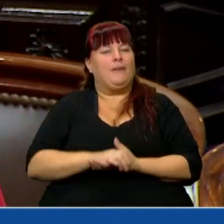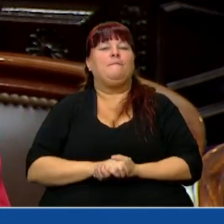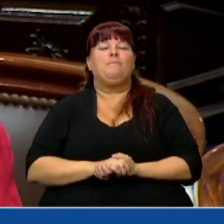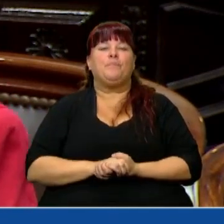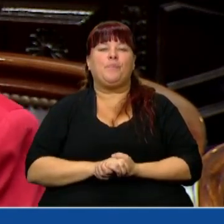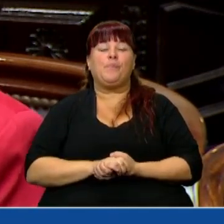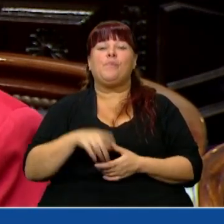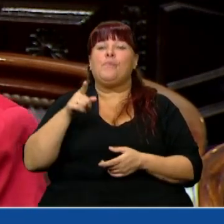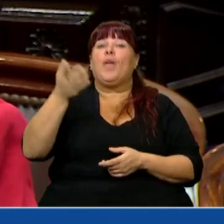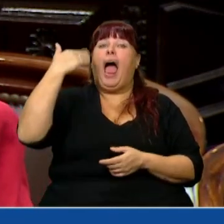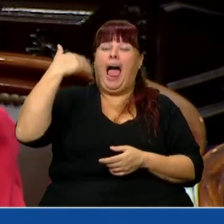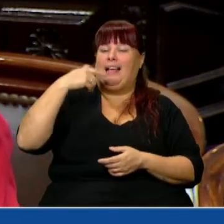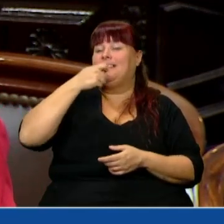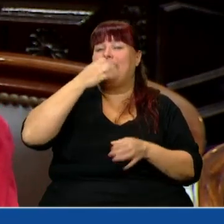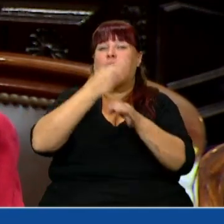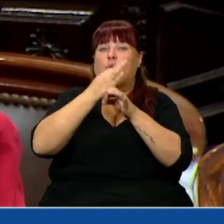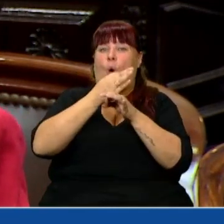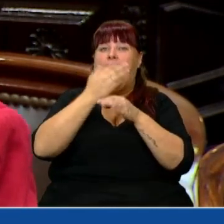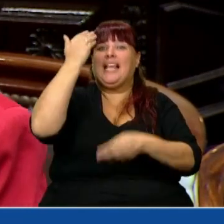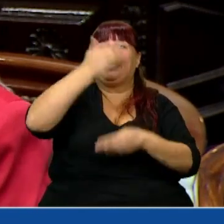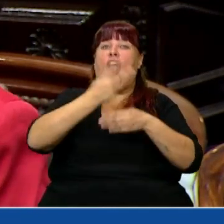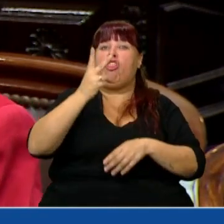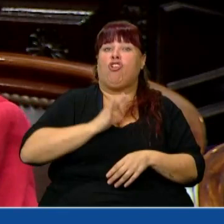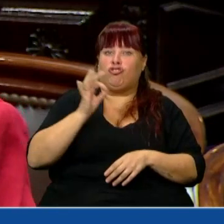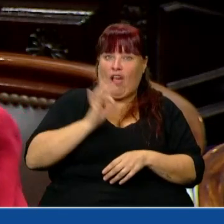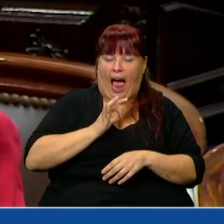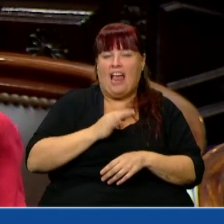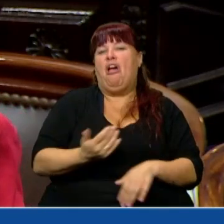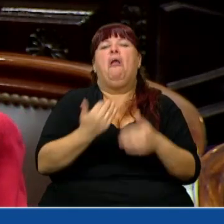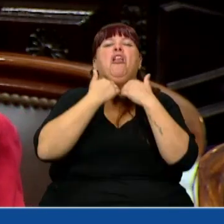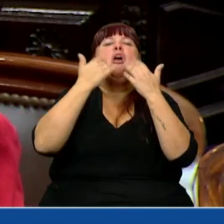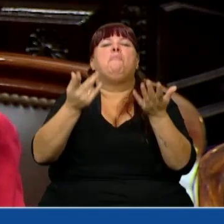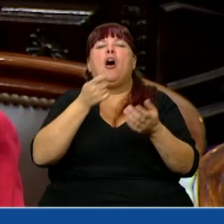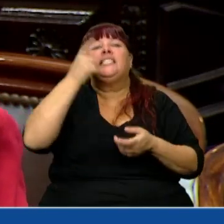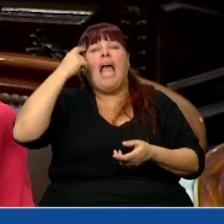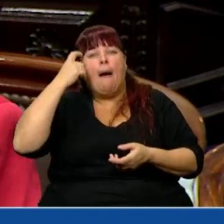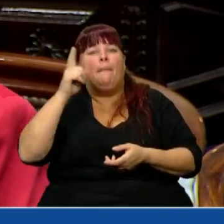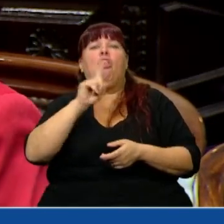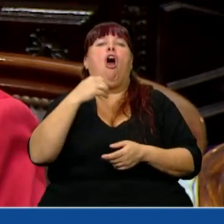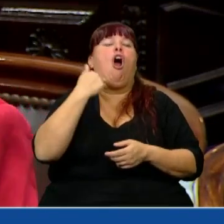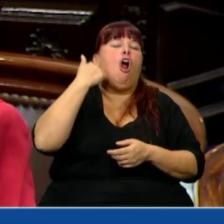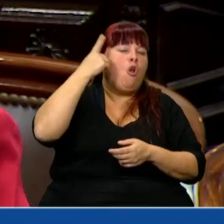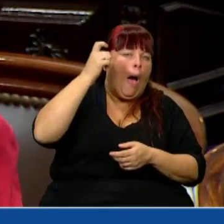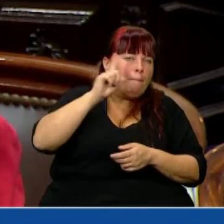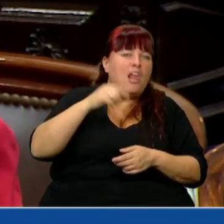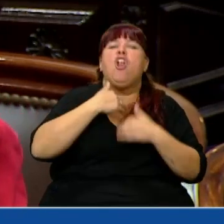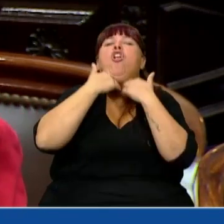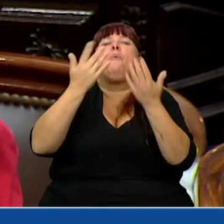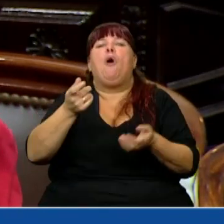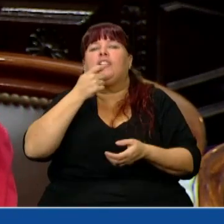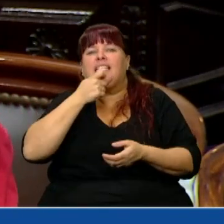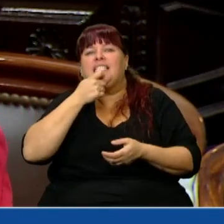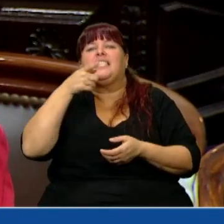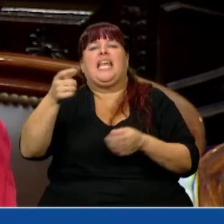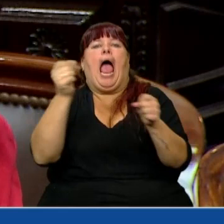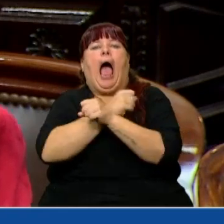perfectamente que cuando cerrás las escuelas dos años, cuando no te importan si aprenden o no aprenden, cuando no te importan si